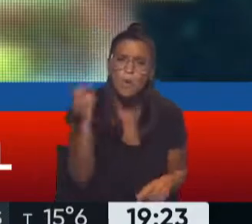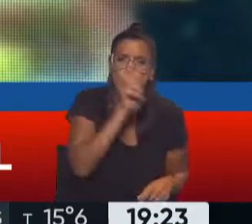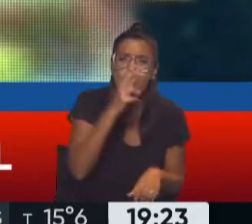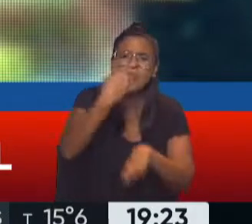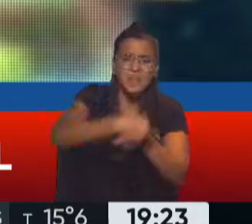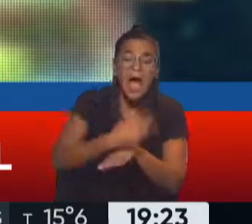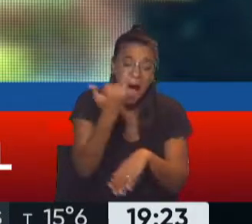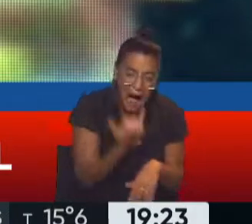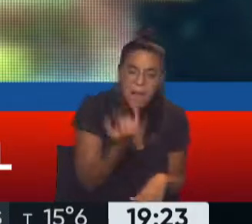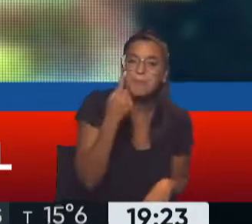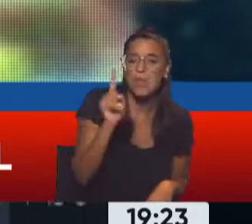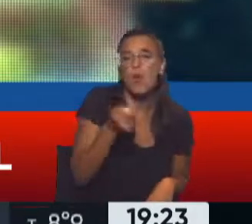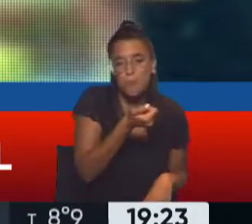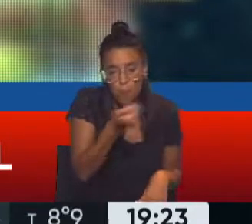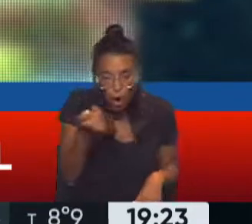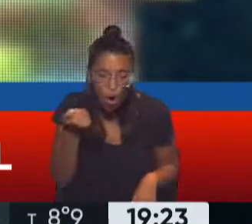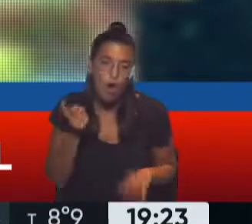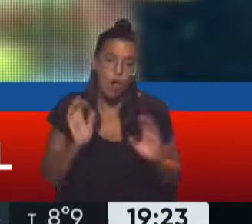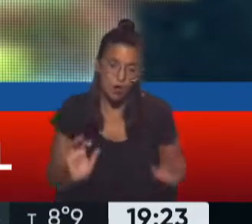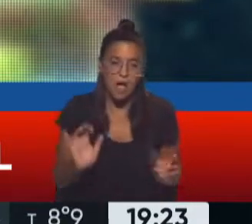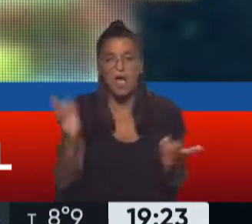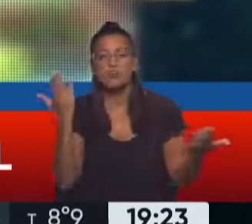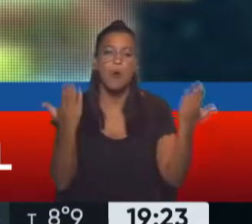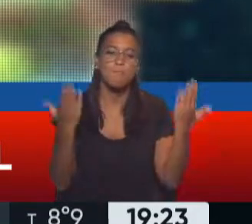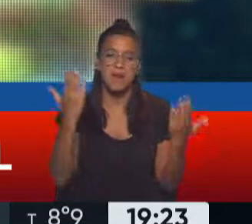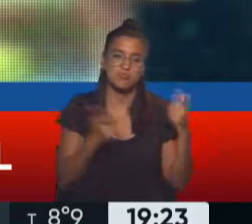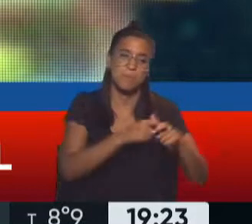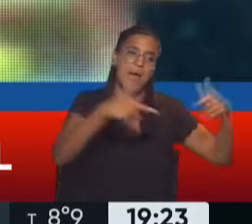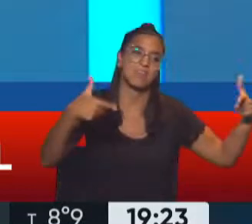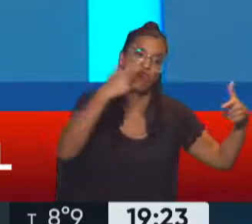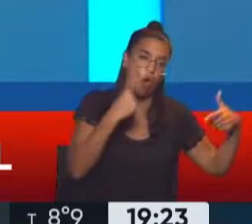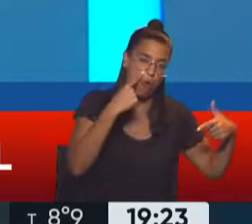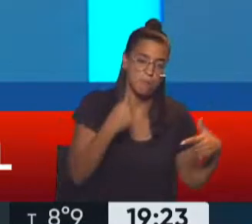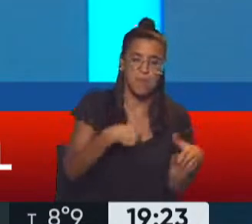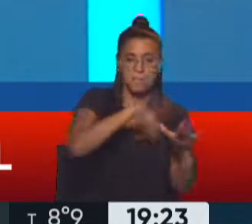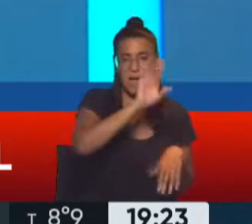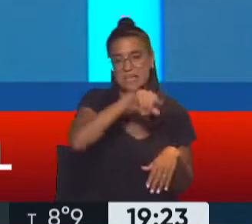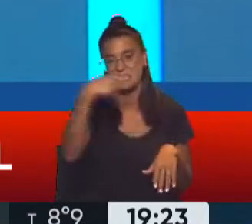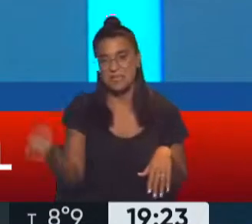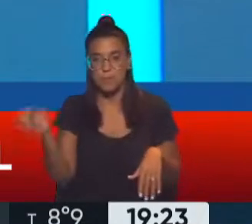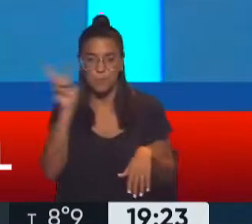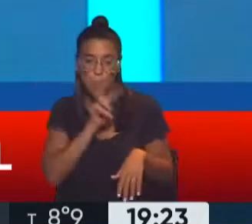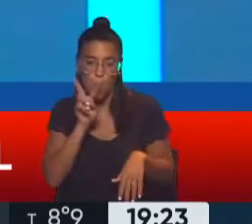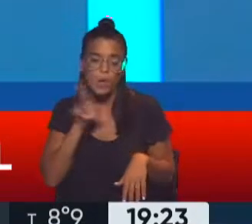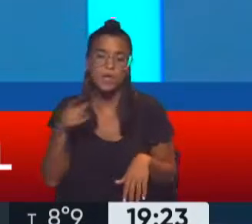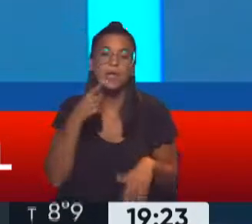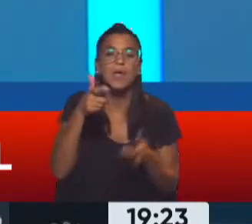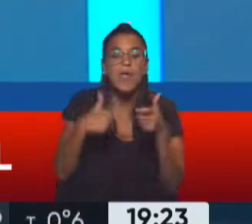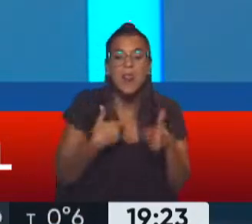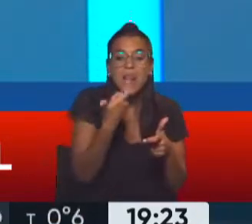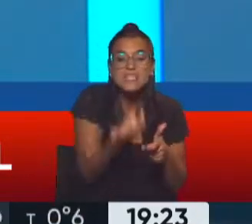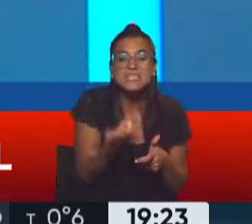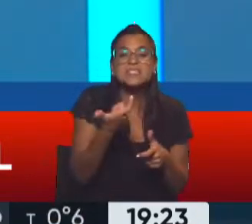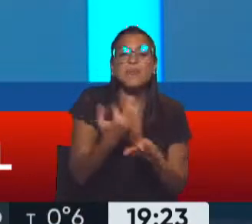taxistas. Hay, pero son muy pocas a comparación de los varones. ¿Sabés cuántas son las licencias profesionales que se emitieron en el